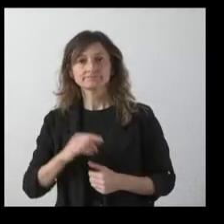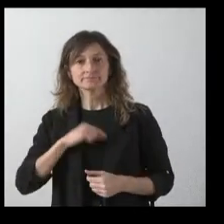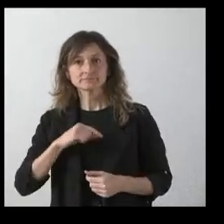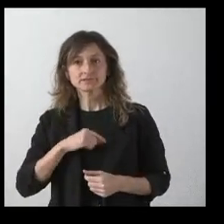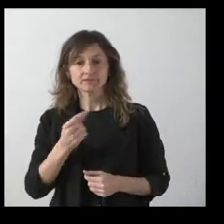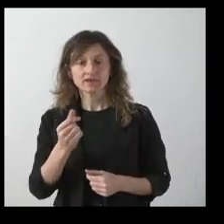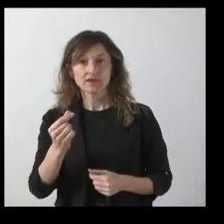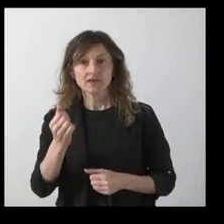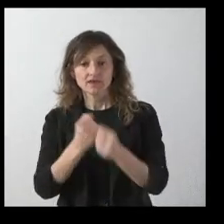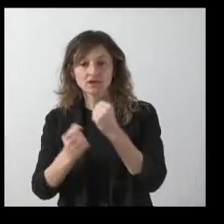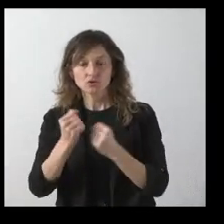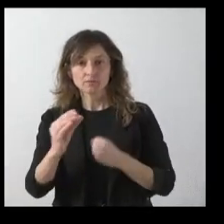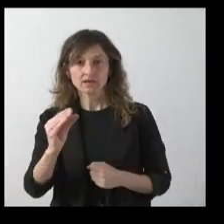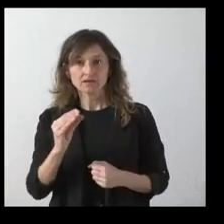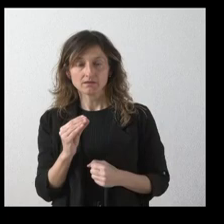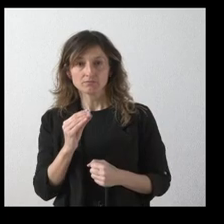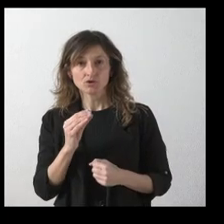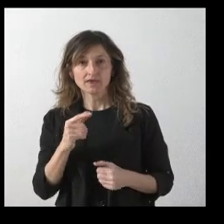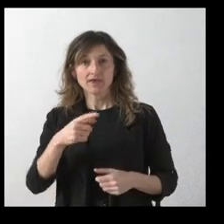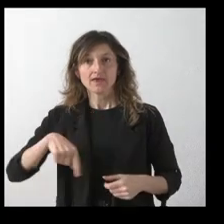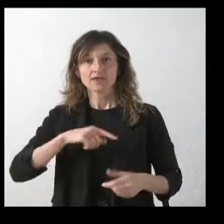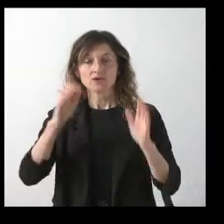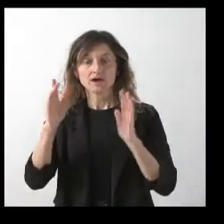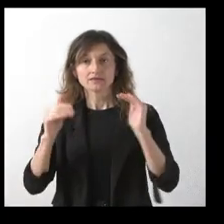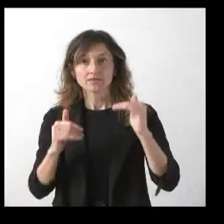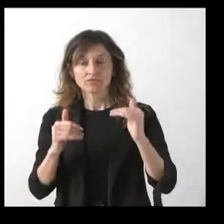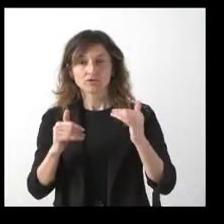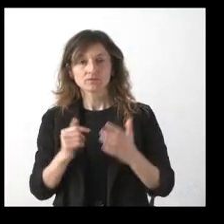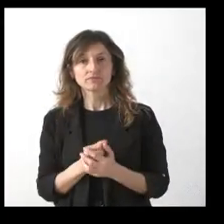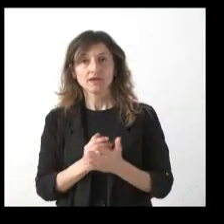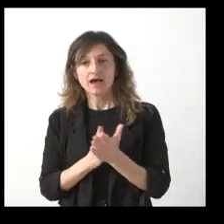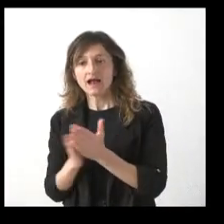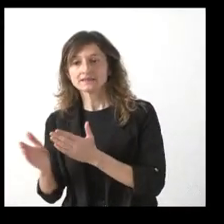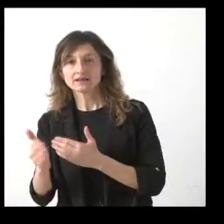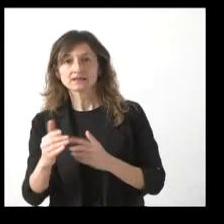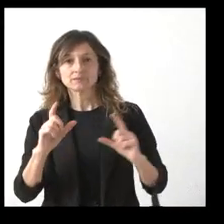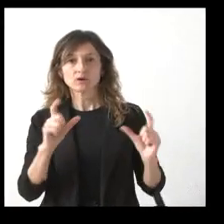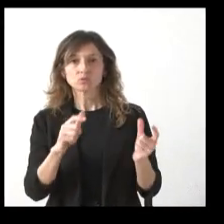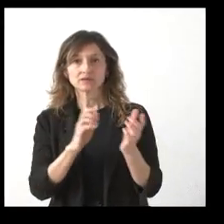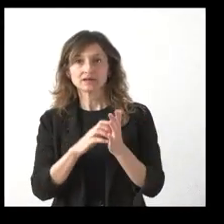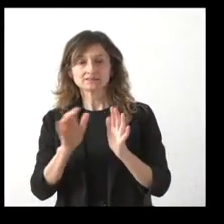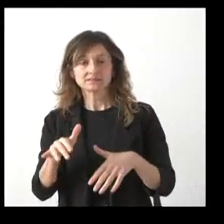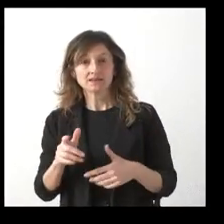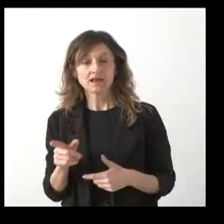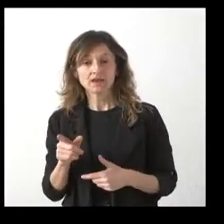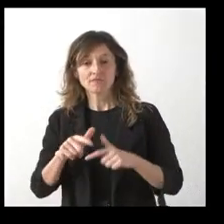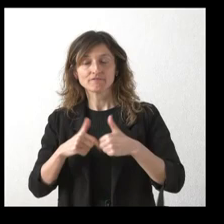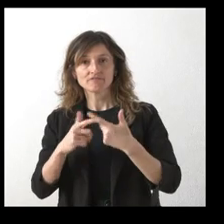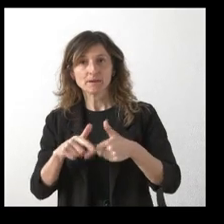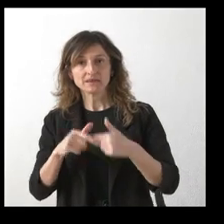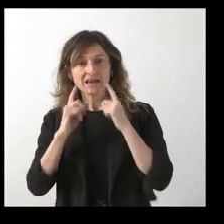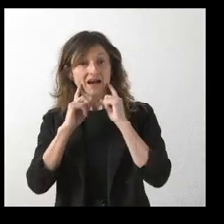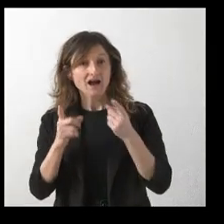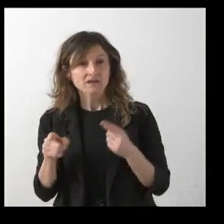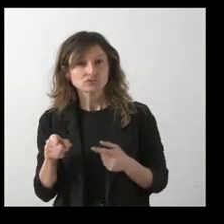cantidad económica? Porque son ellos los que asumen la atención. ¿Qué alternativa daría la Junta a esas familias en caso de